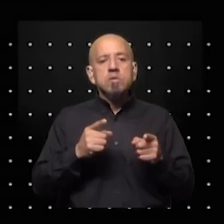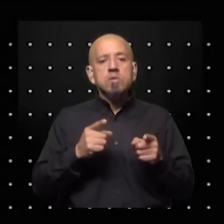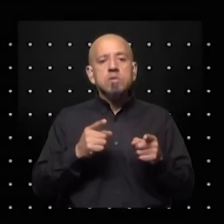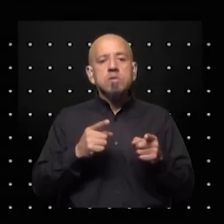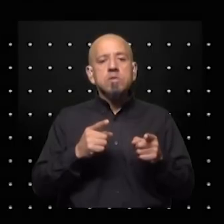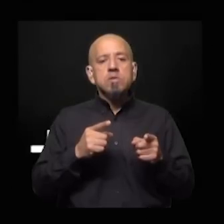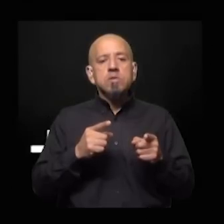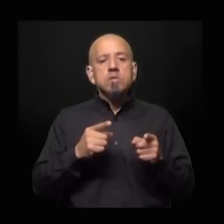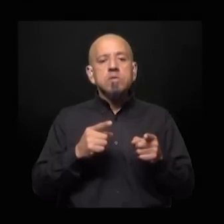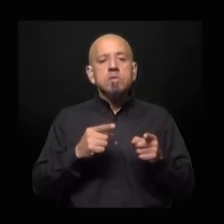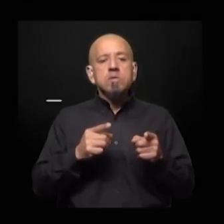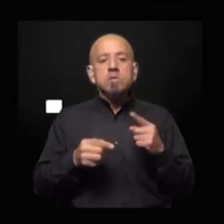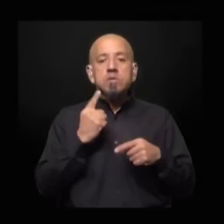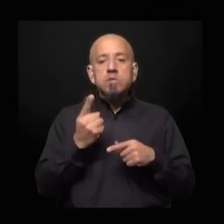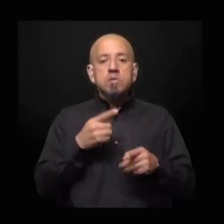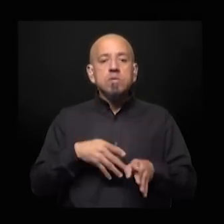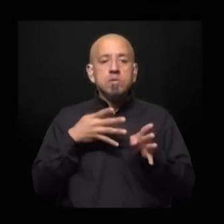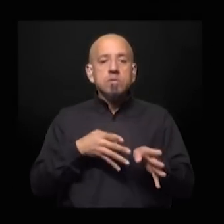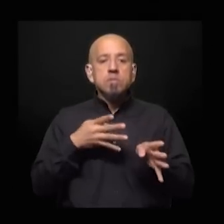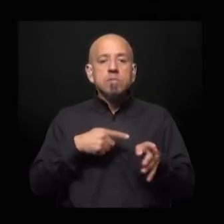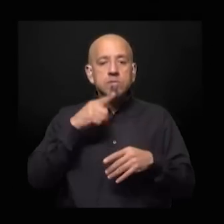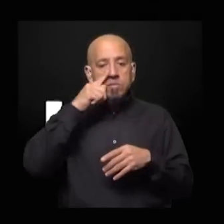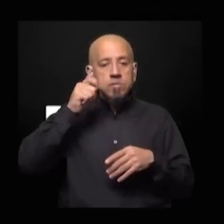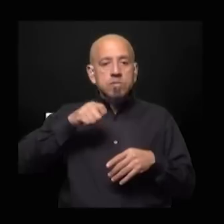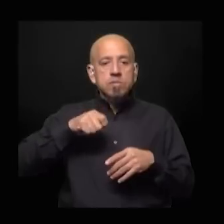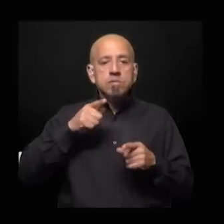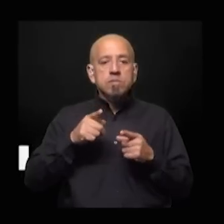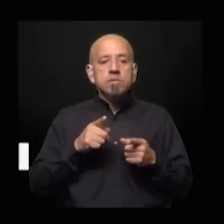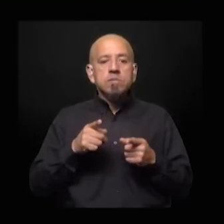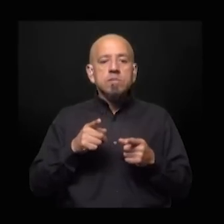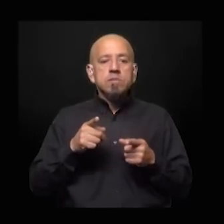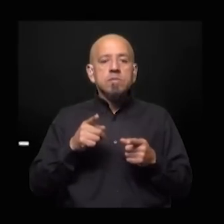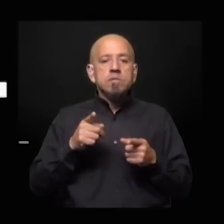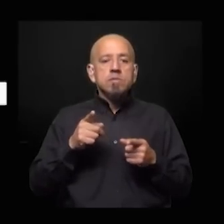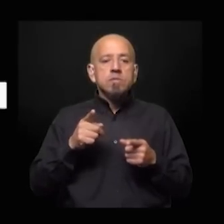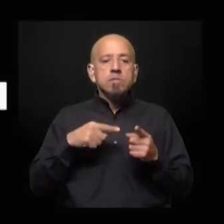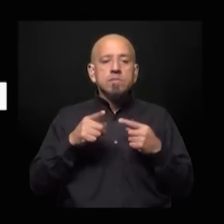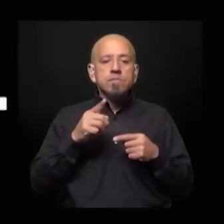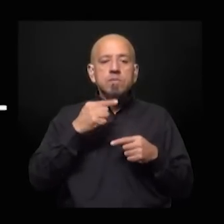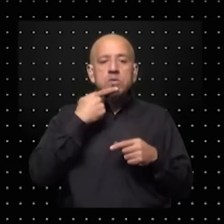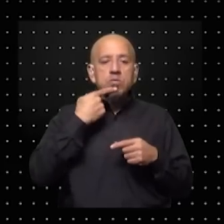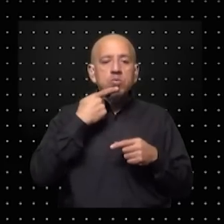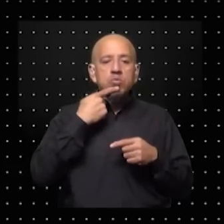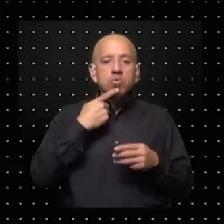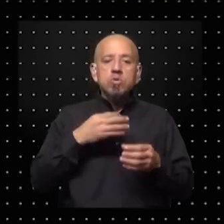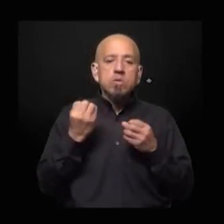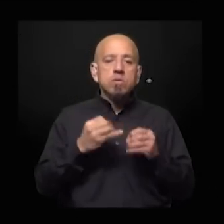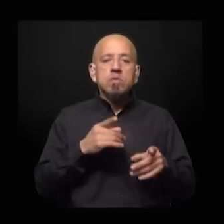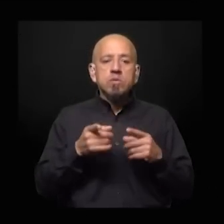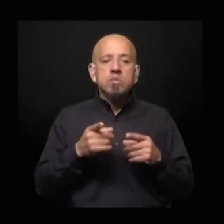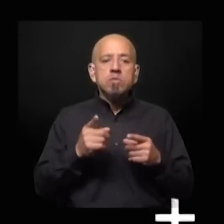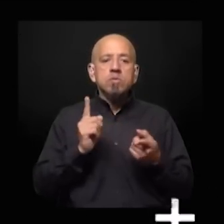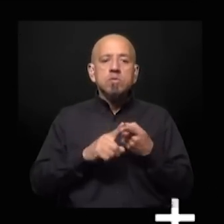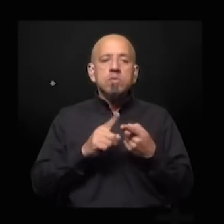víctimas de la guerra de Ucrania y de que Rusia haya abandonado el acuerdo del